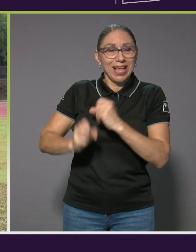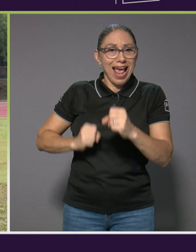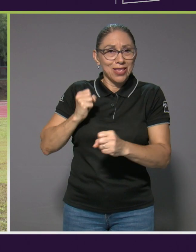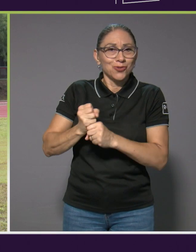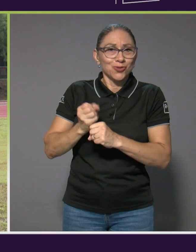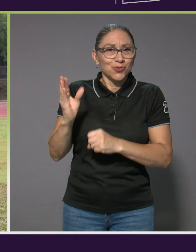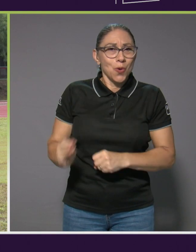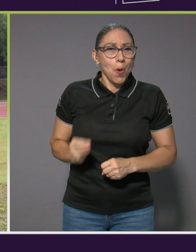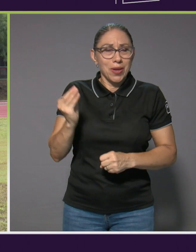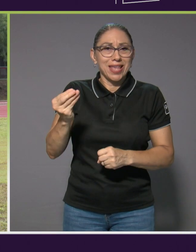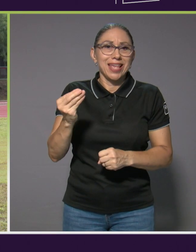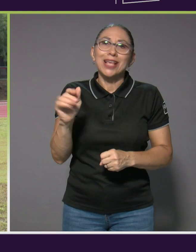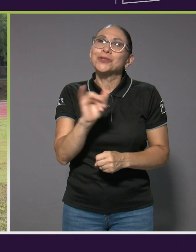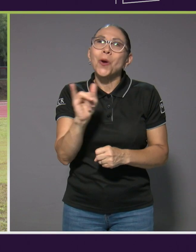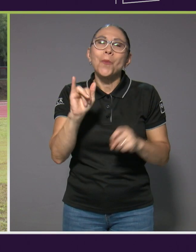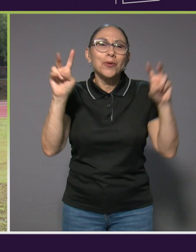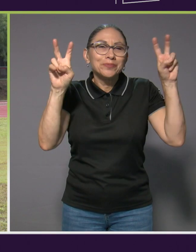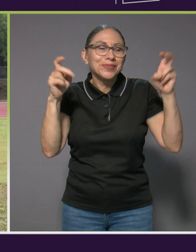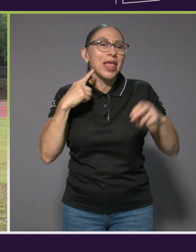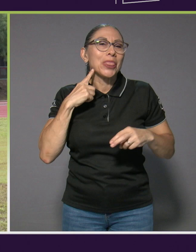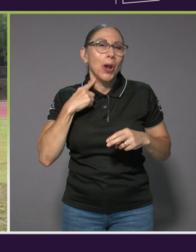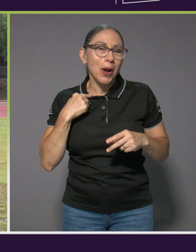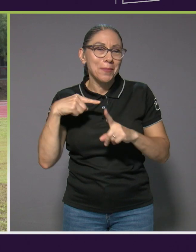única, es como una droga positiva en mi vida.